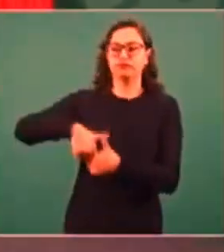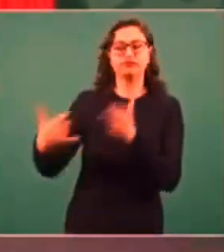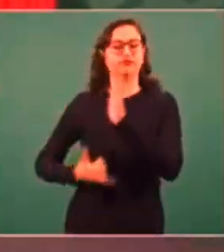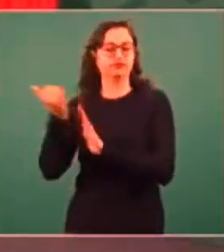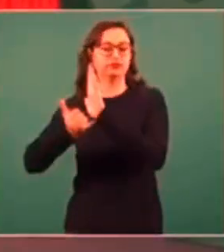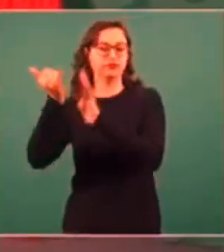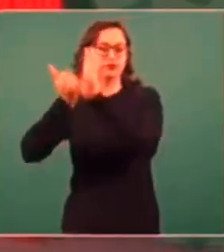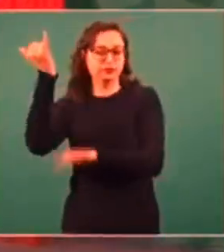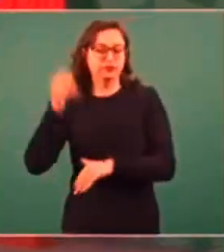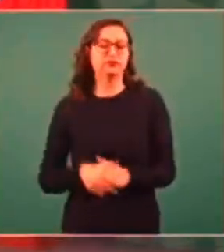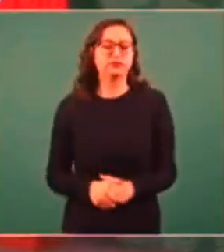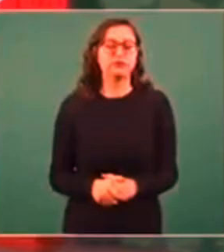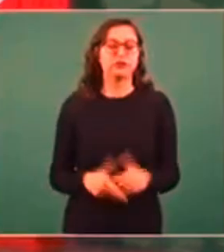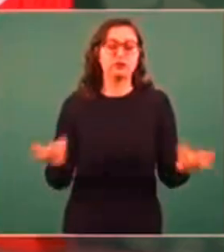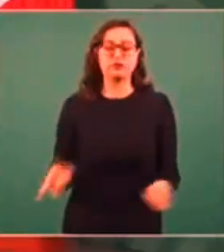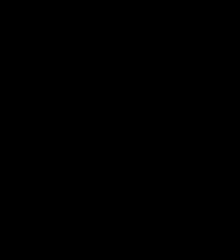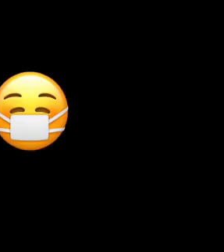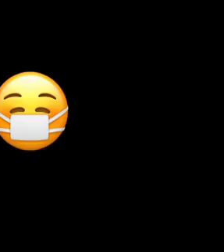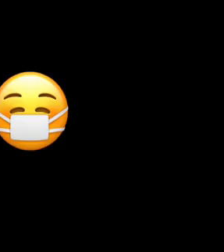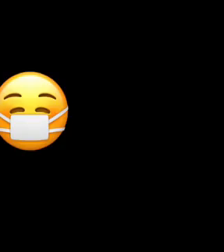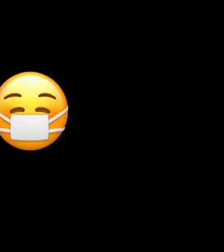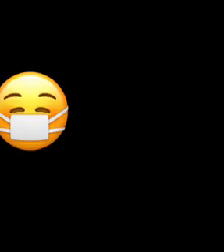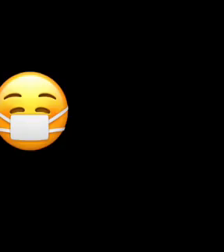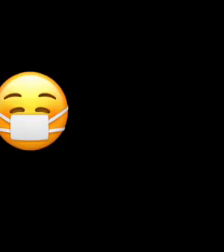por la reactivación de la actividad petrolera.